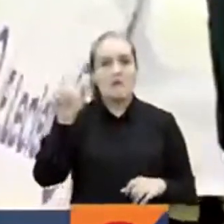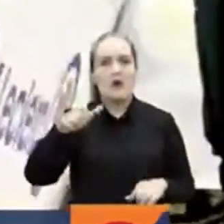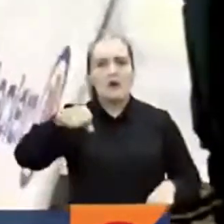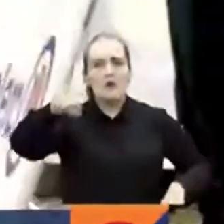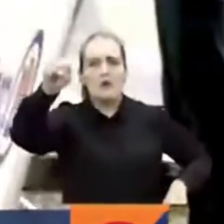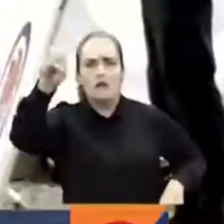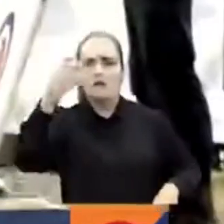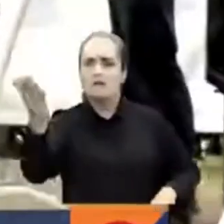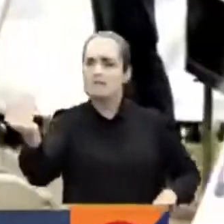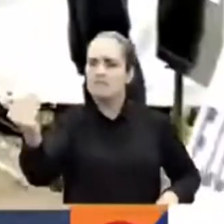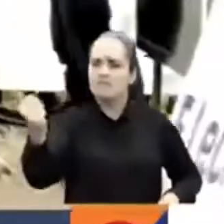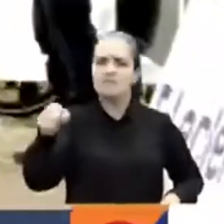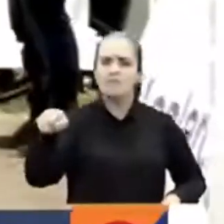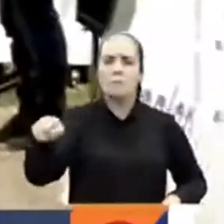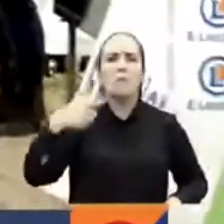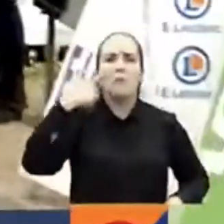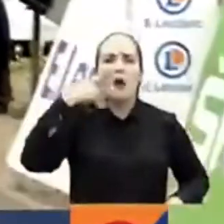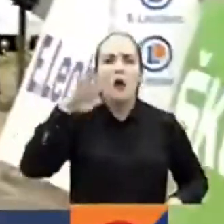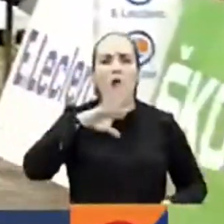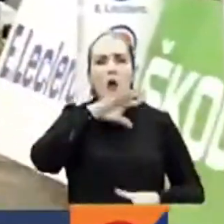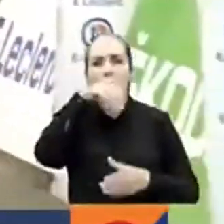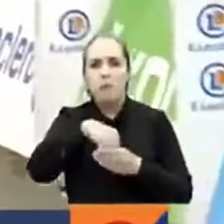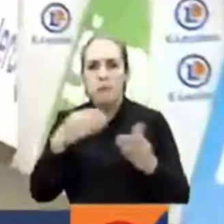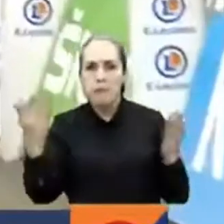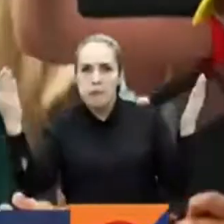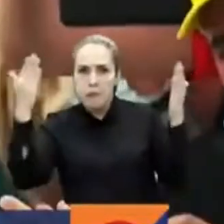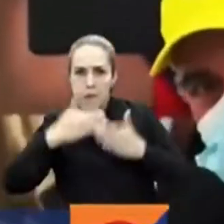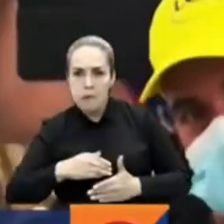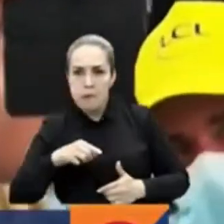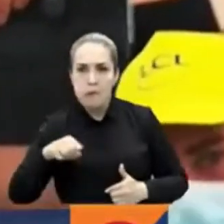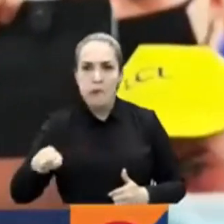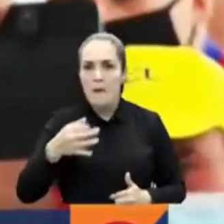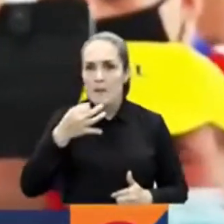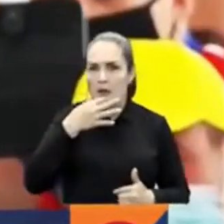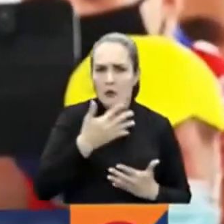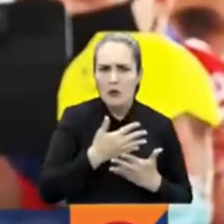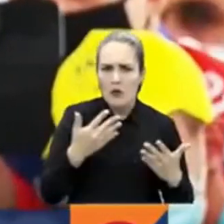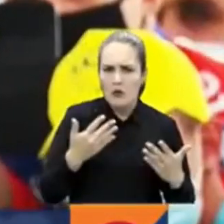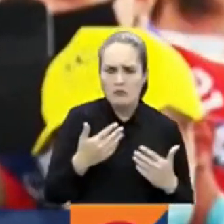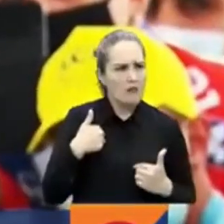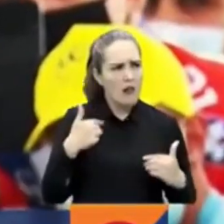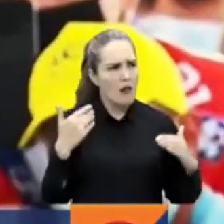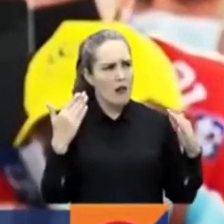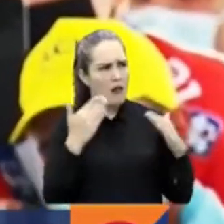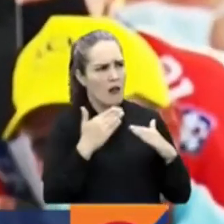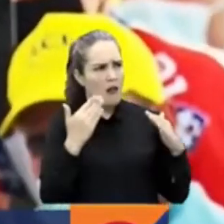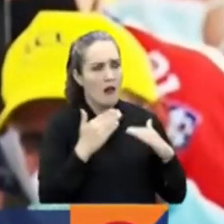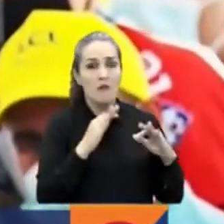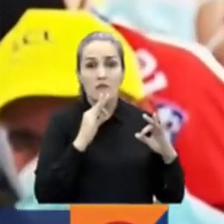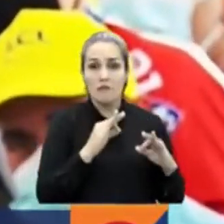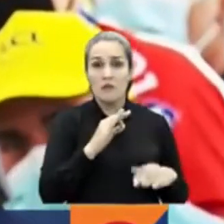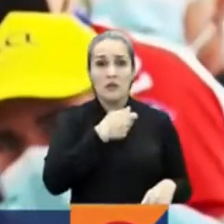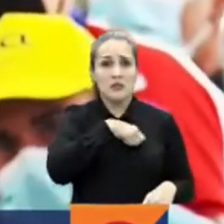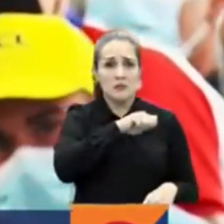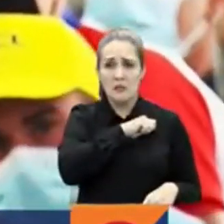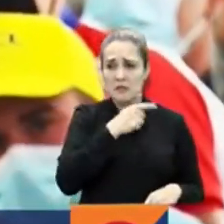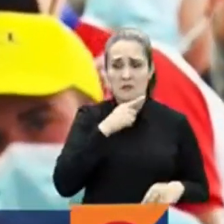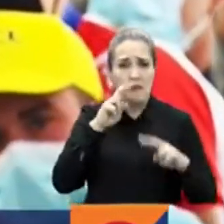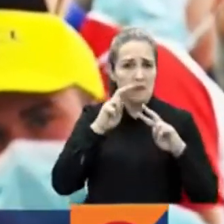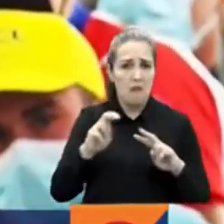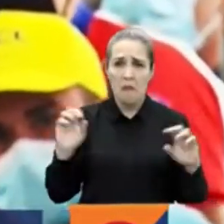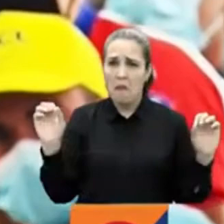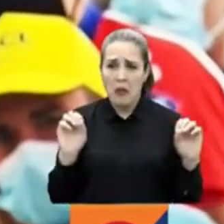por las autoridades por el supuesto delito de tráfico de medicamentos. Hoy se conoció que la Guardia Civil no adelantará